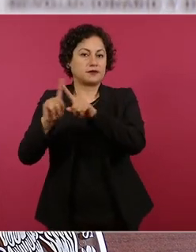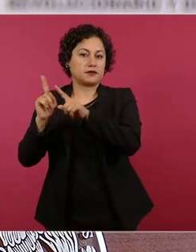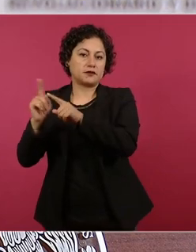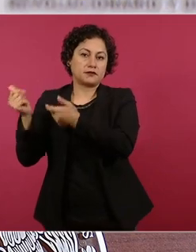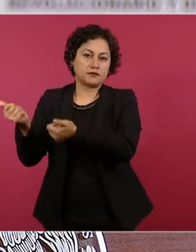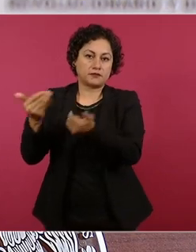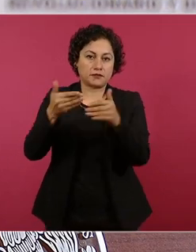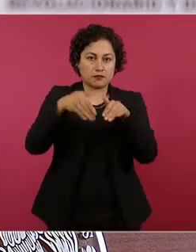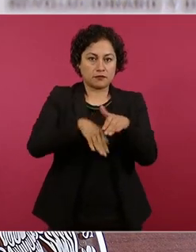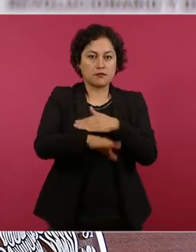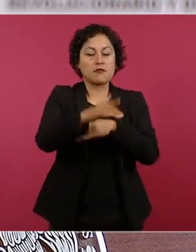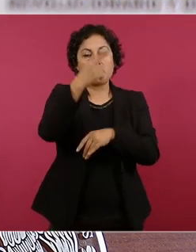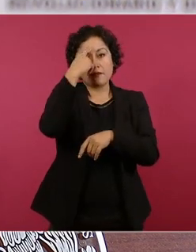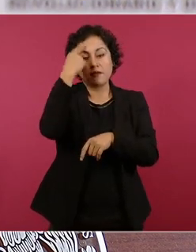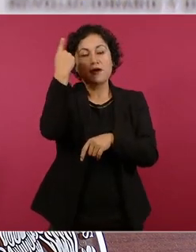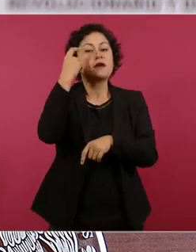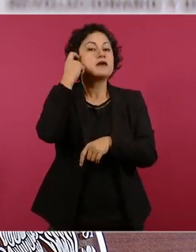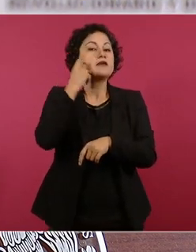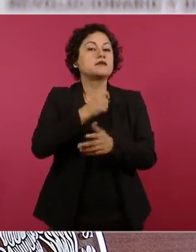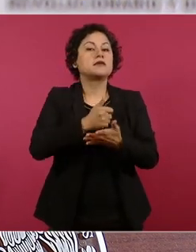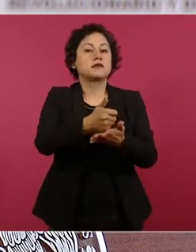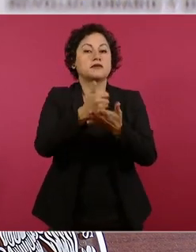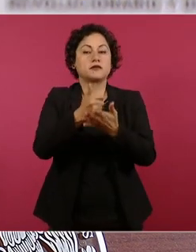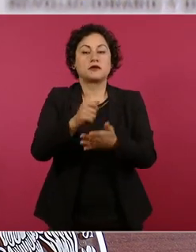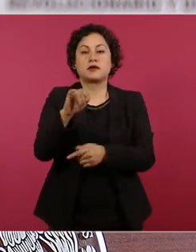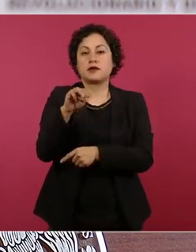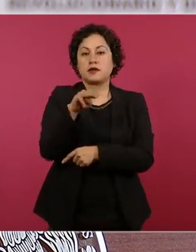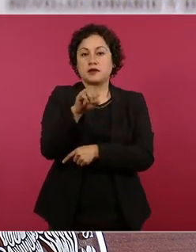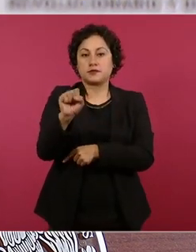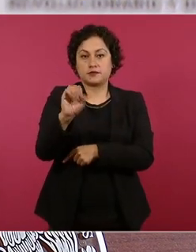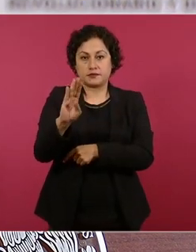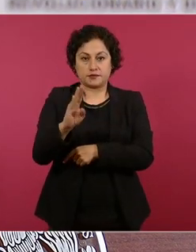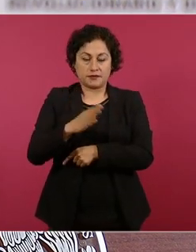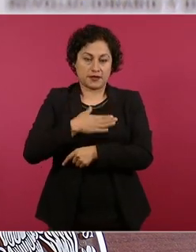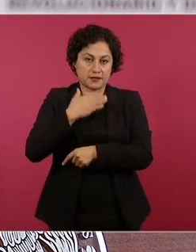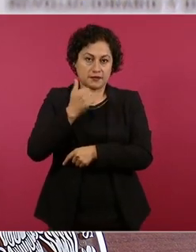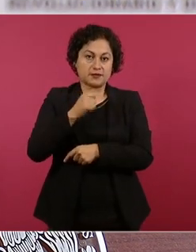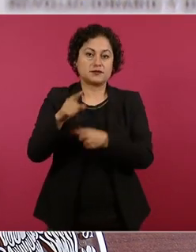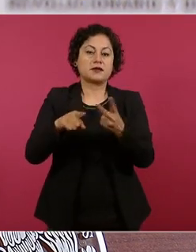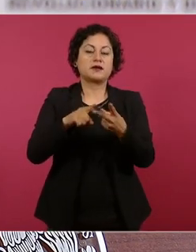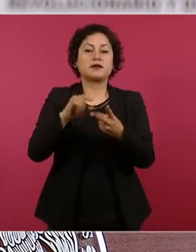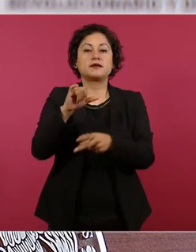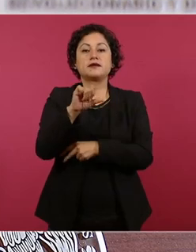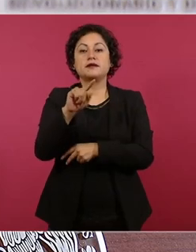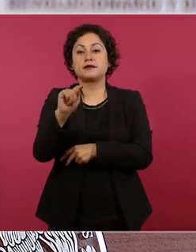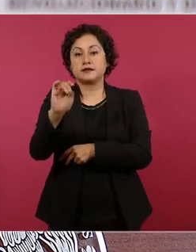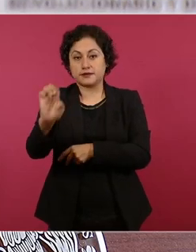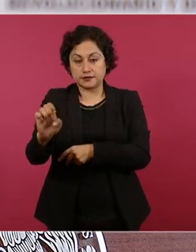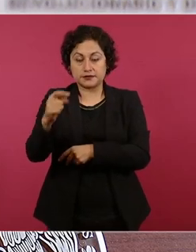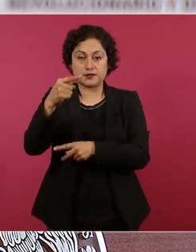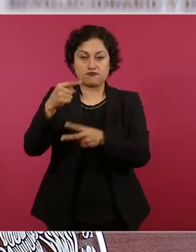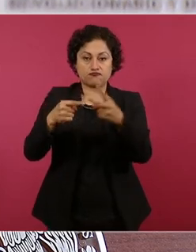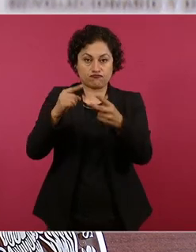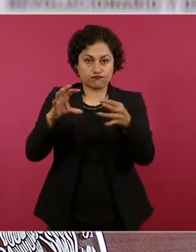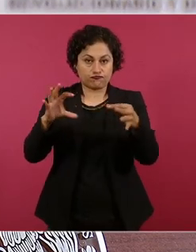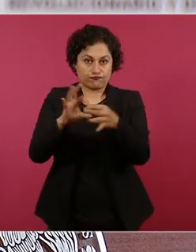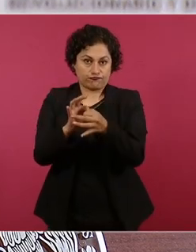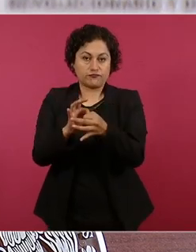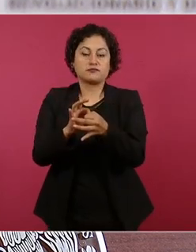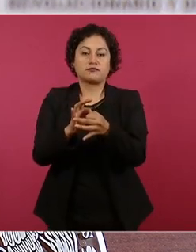Guerrero. Y el IMSS-Bienestar y el IMSS-Ordinario y el Issste están rehabilitando